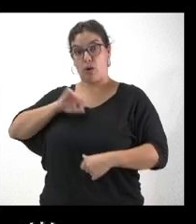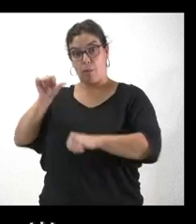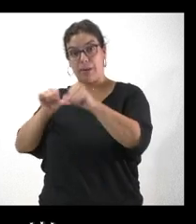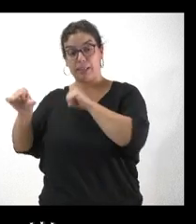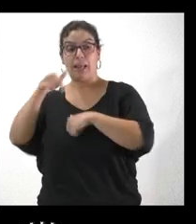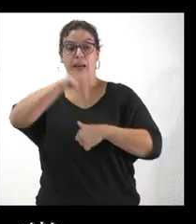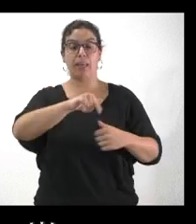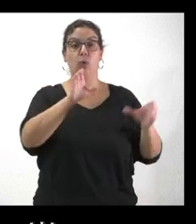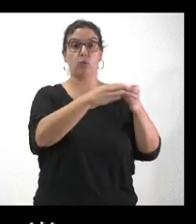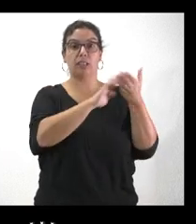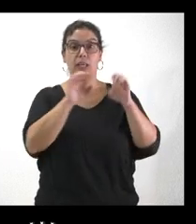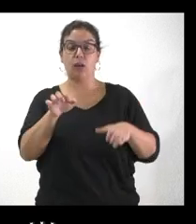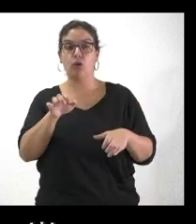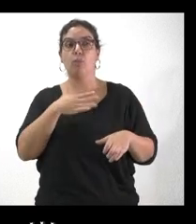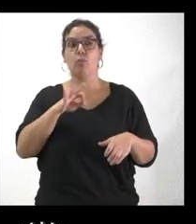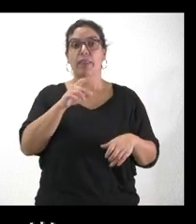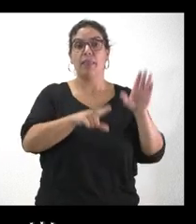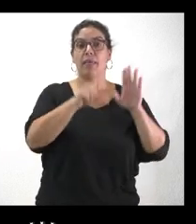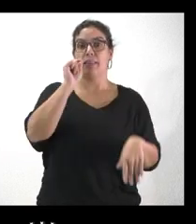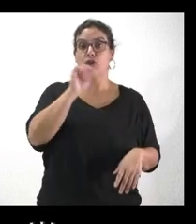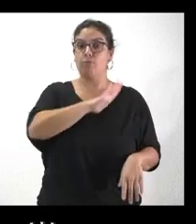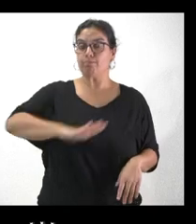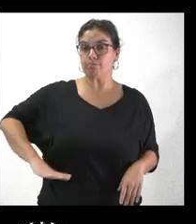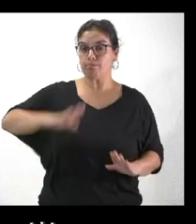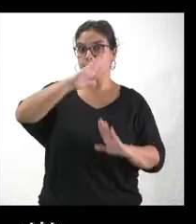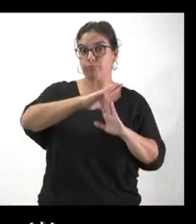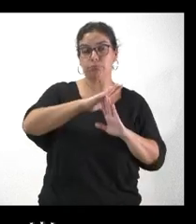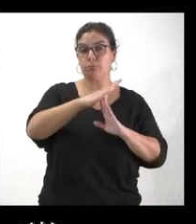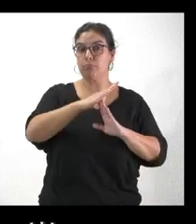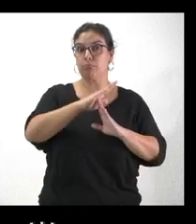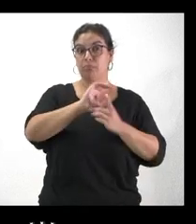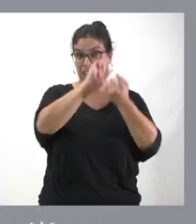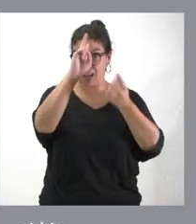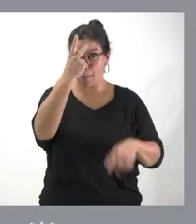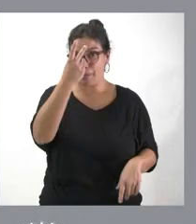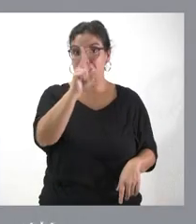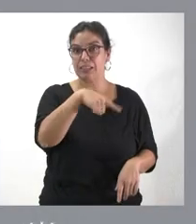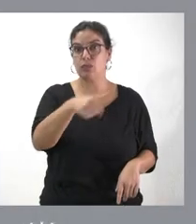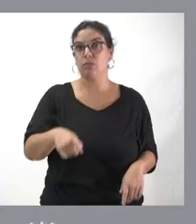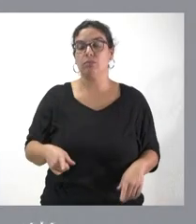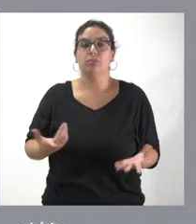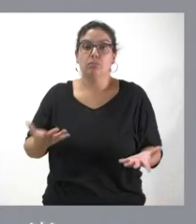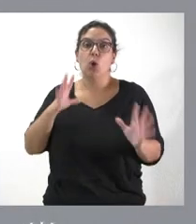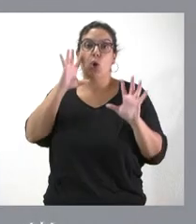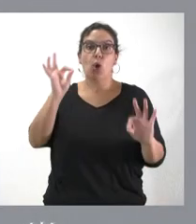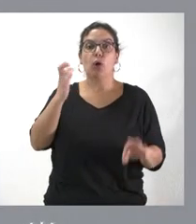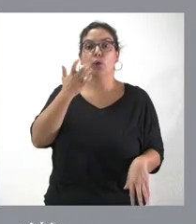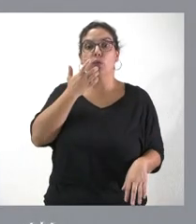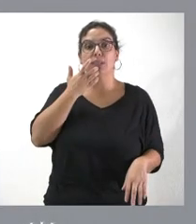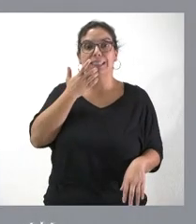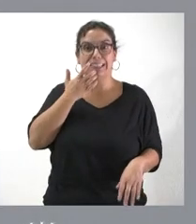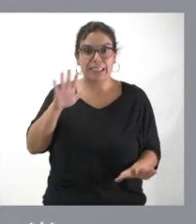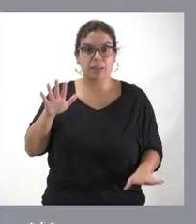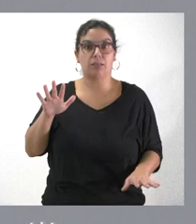modificar la decisión de por el momento no elaborar esas cuentas. Pues naturalmente si esta